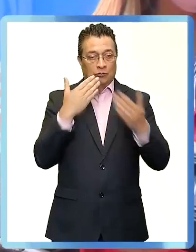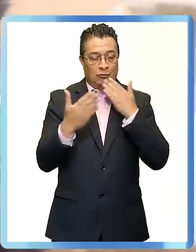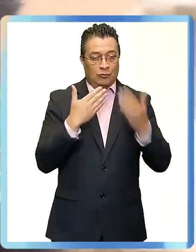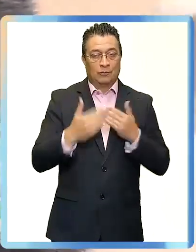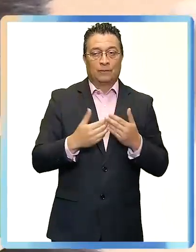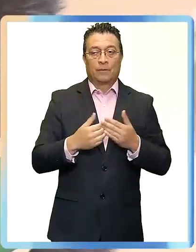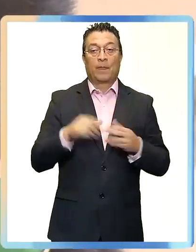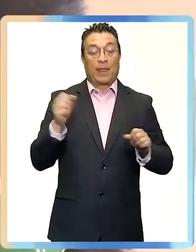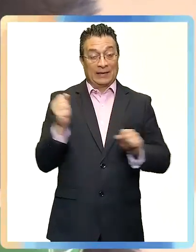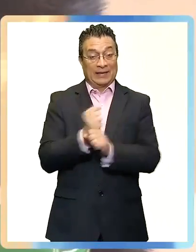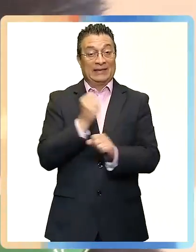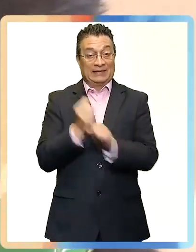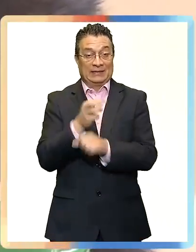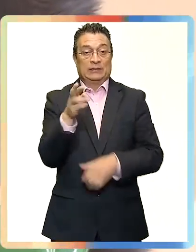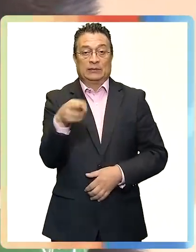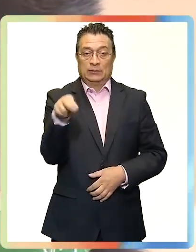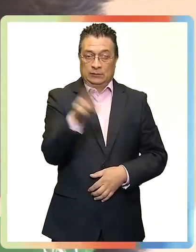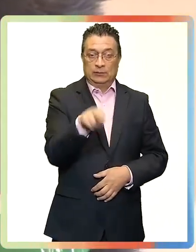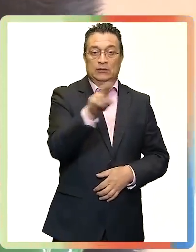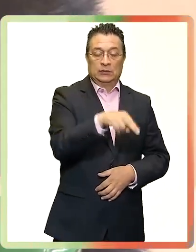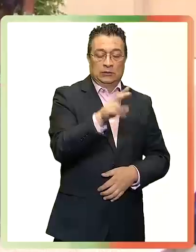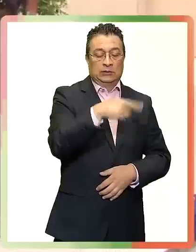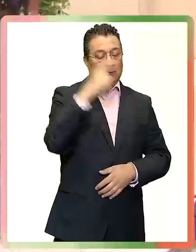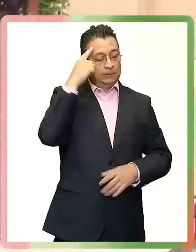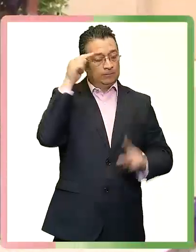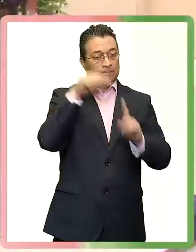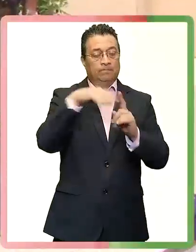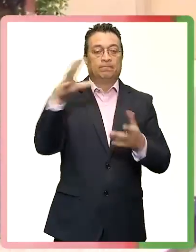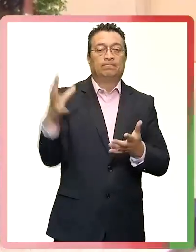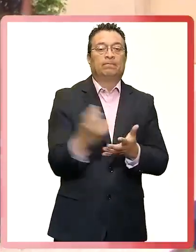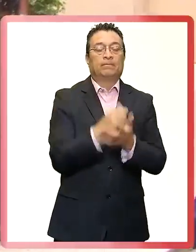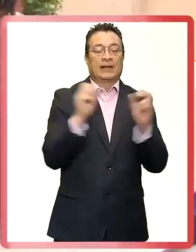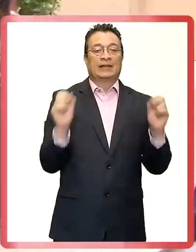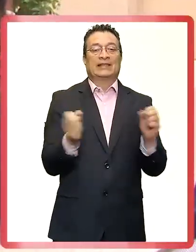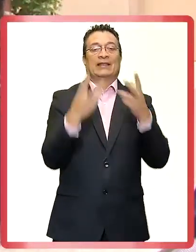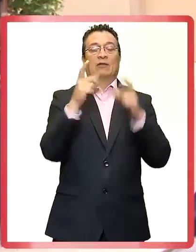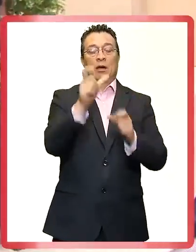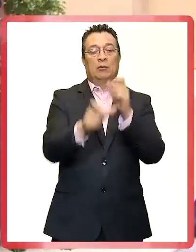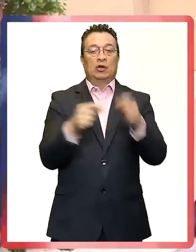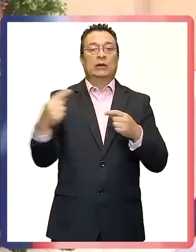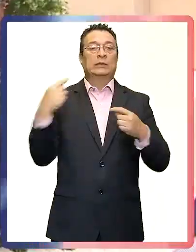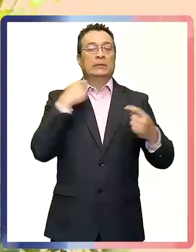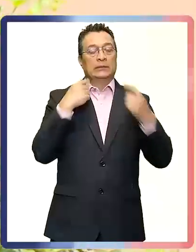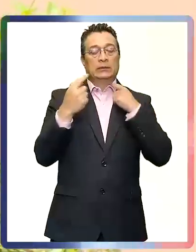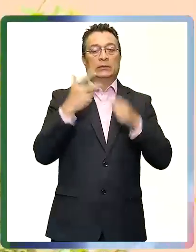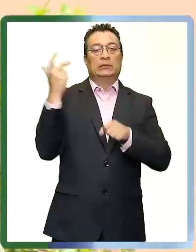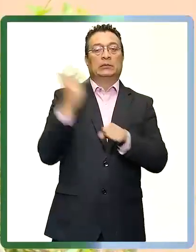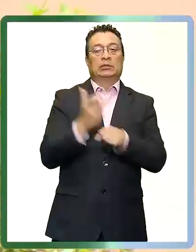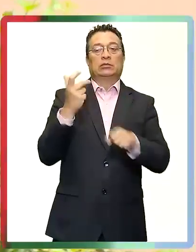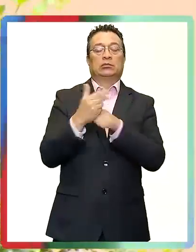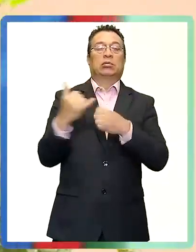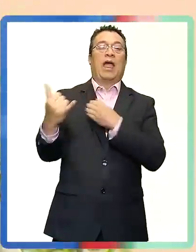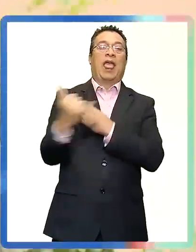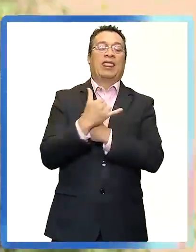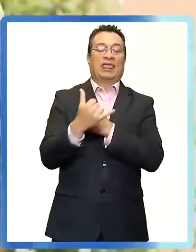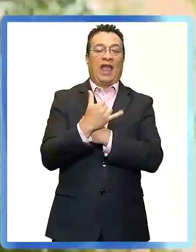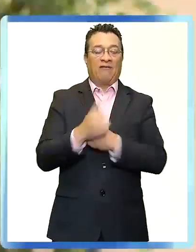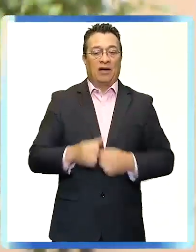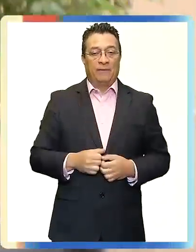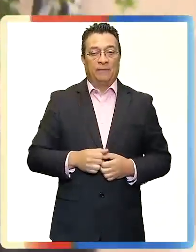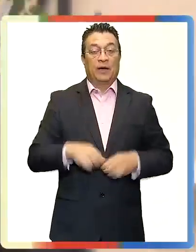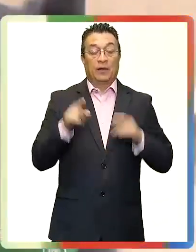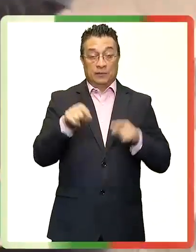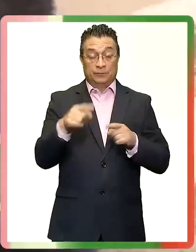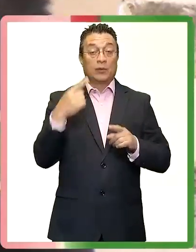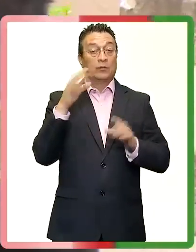gustó mucho lo que se dijo. Ayer es que se irán repitiendo en el tiempo con el fin de salvaguardar a aquellas personas que están expuestas a ser víctimas de un delito de